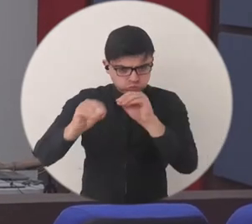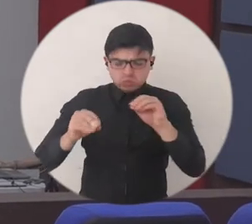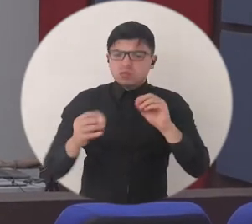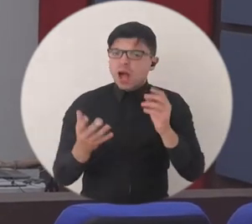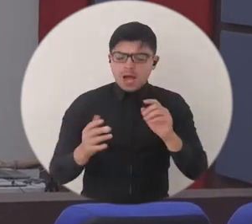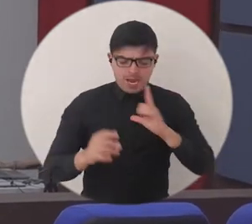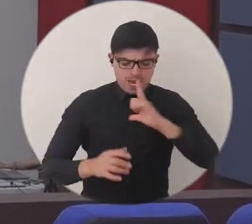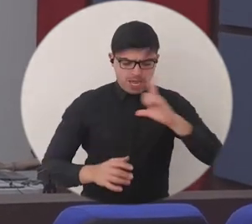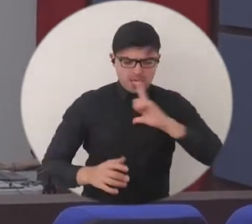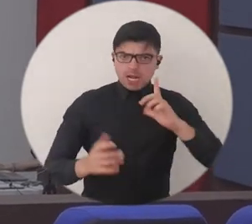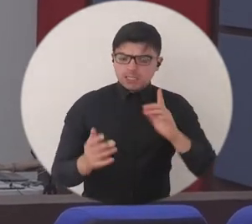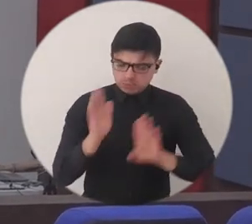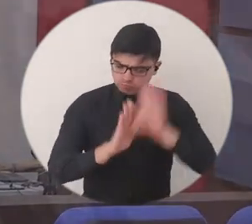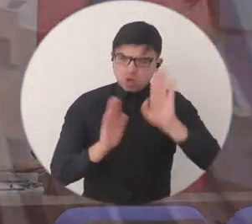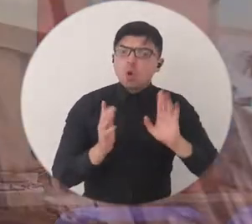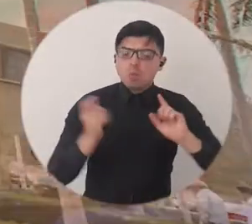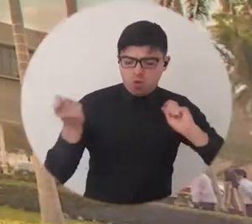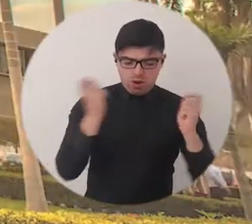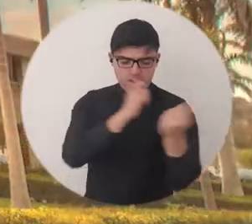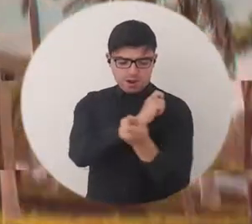través de un liderazgo transformador.